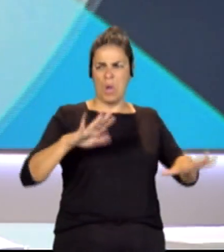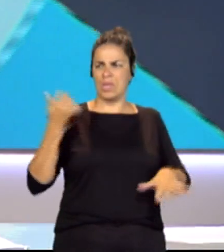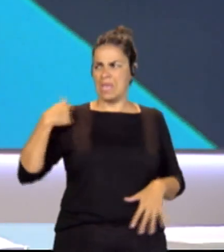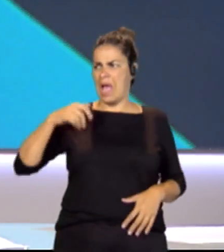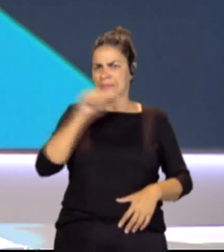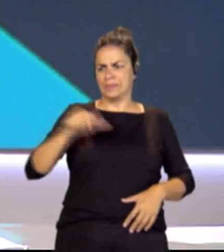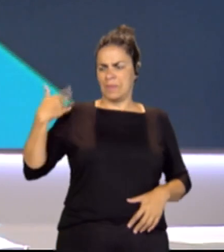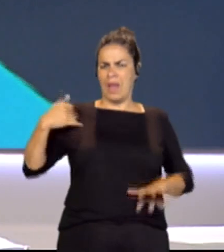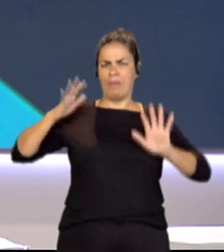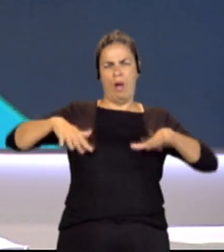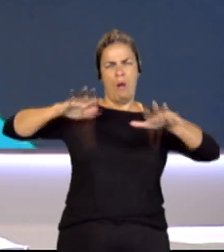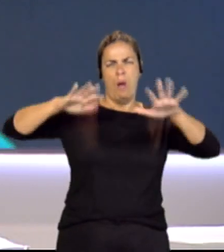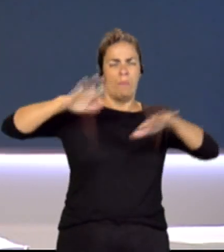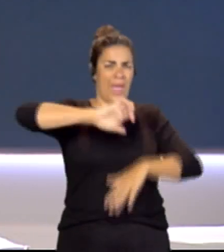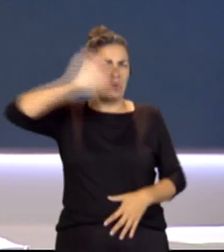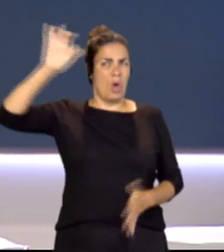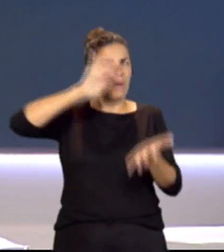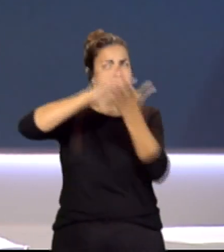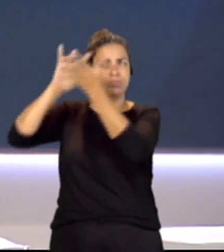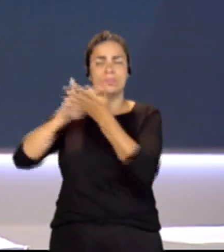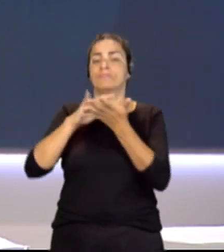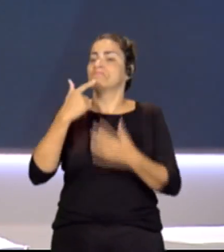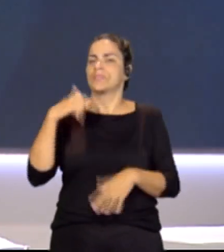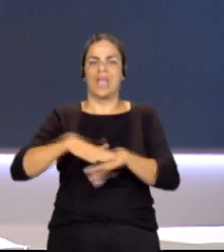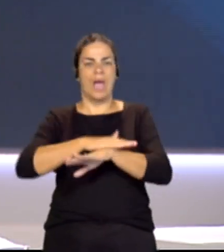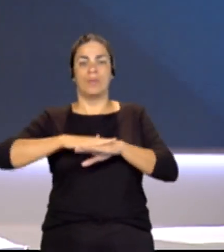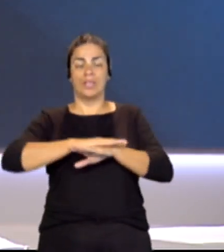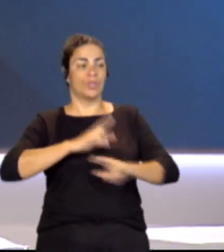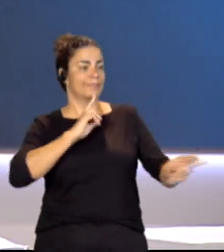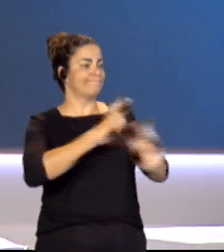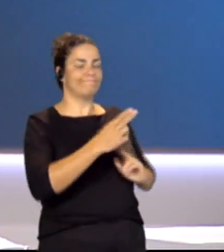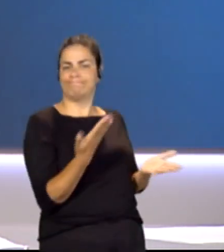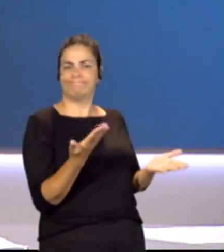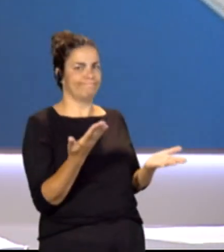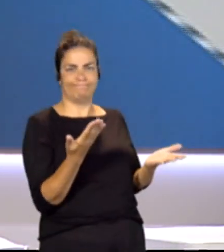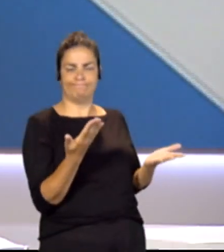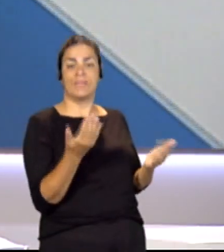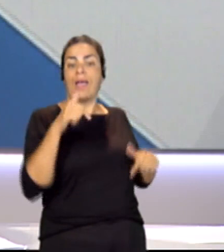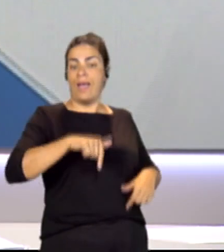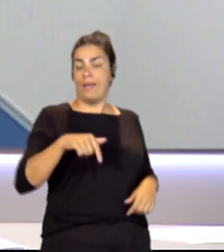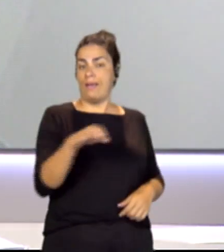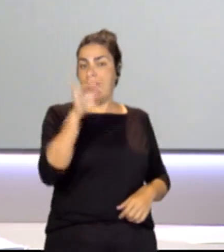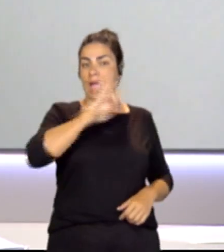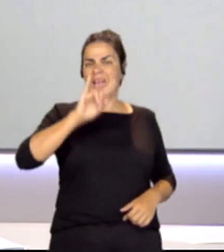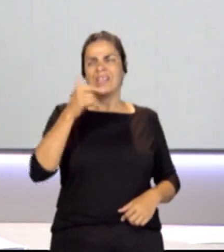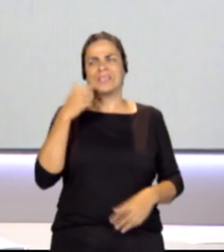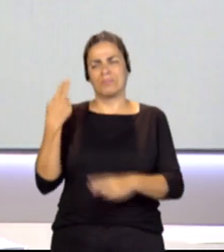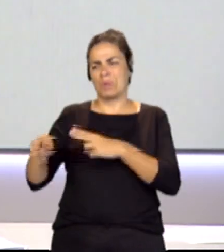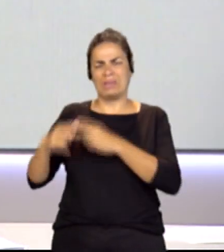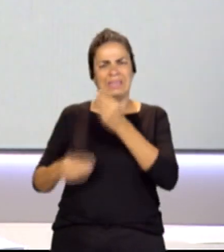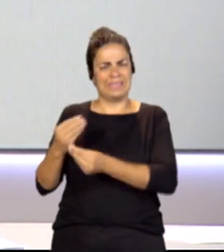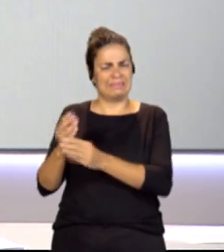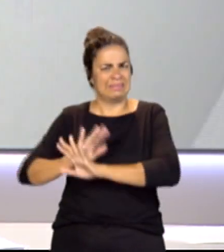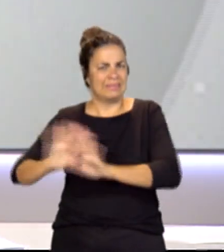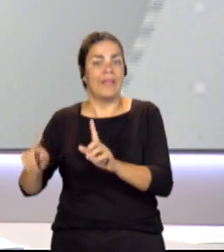recorrieron Europa, las administraciones no han sabido responder a sus reivindicaciones. Aquí en las islas hablan de inacción política y piden